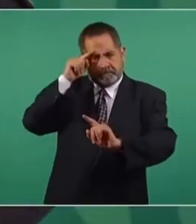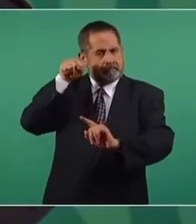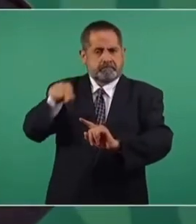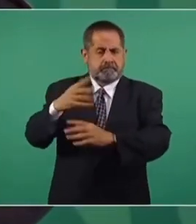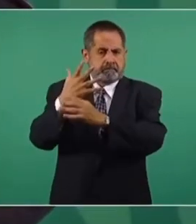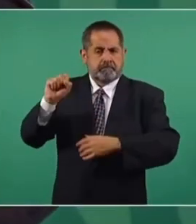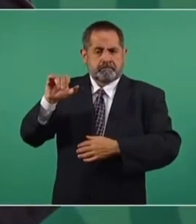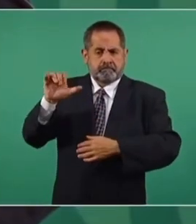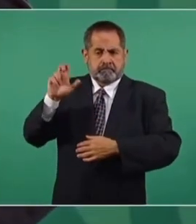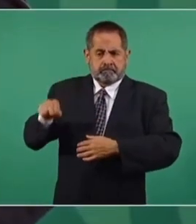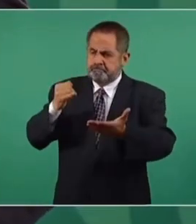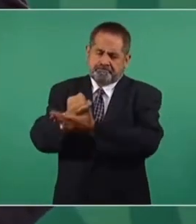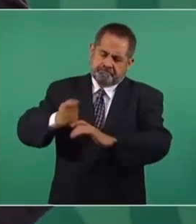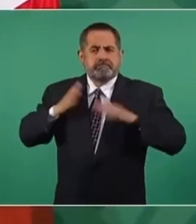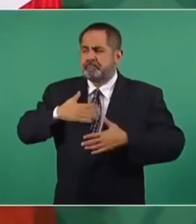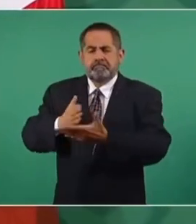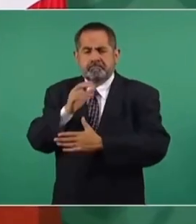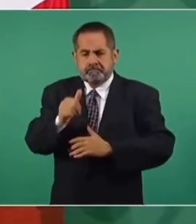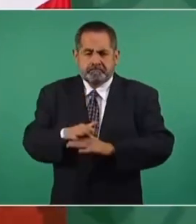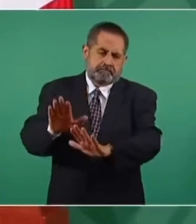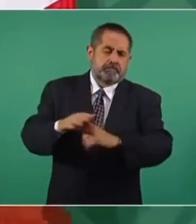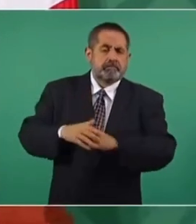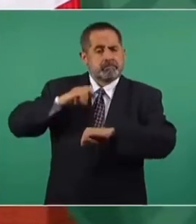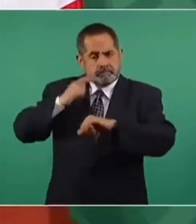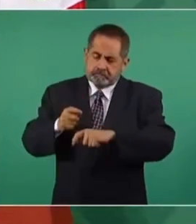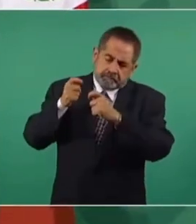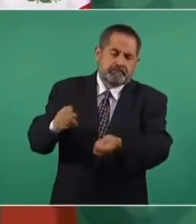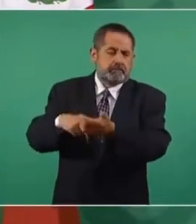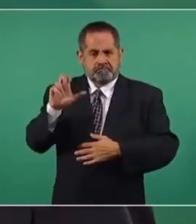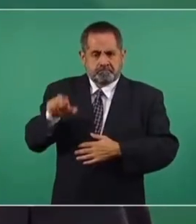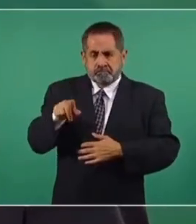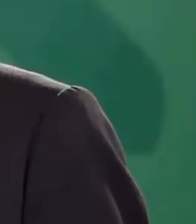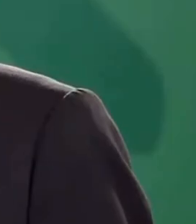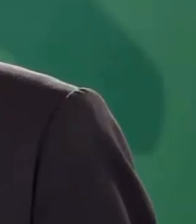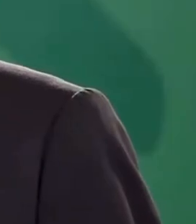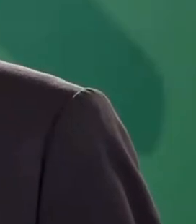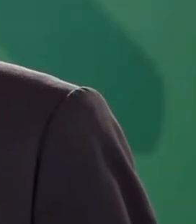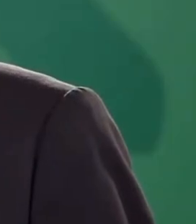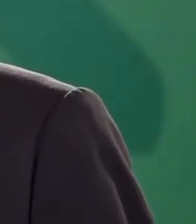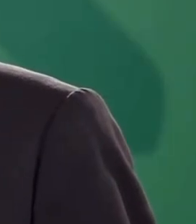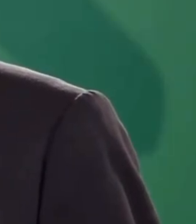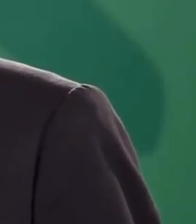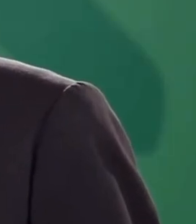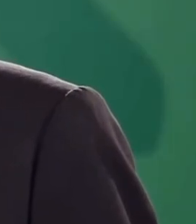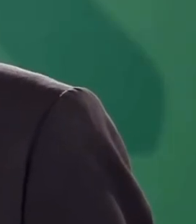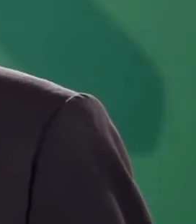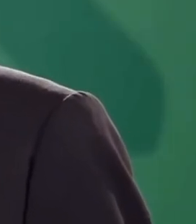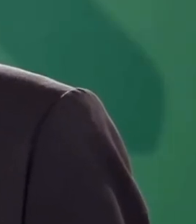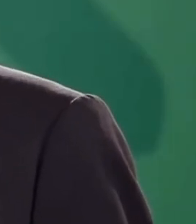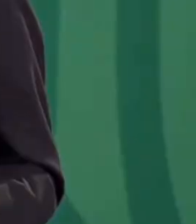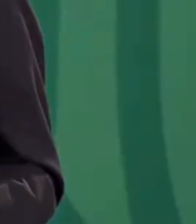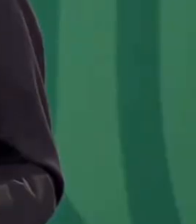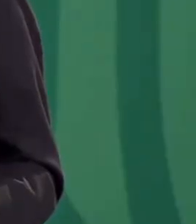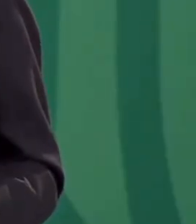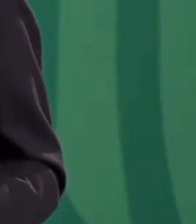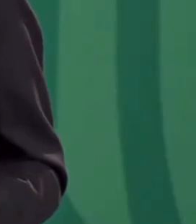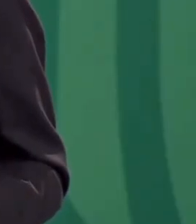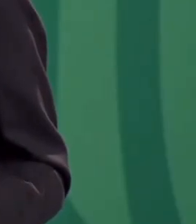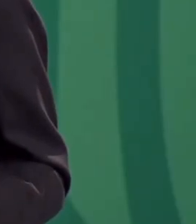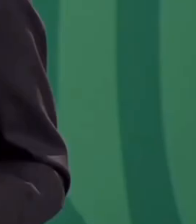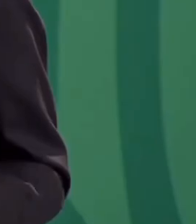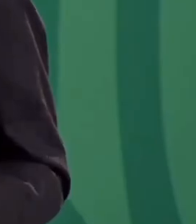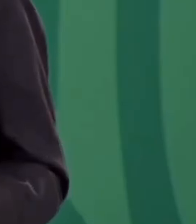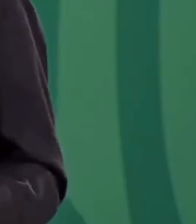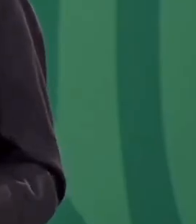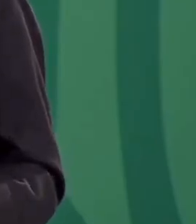la Suprema Corte resolviera, porque correspondía al Poder Judicial. Vamos a analizar nosotros los efectos sobre